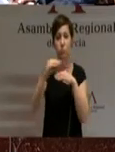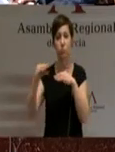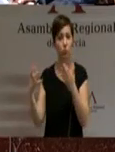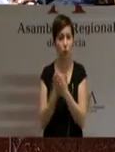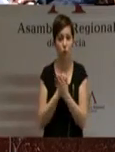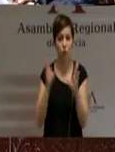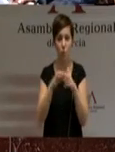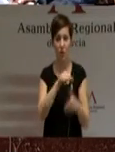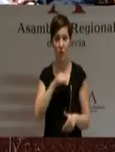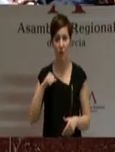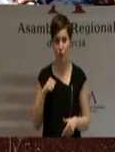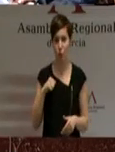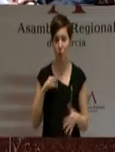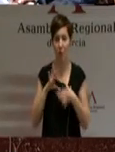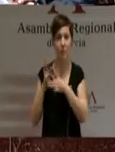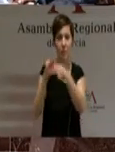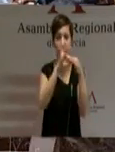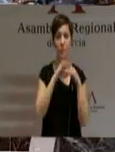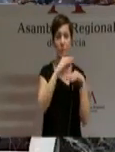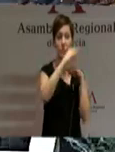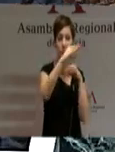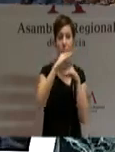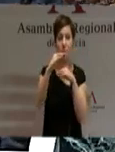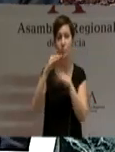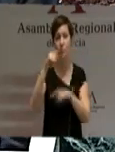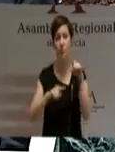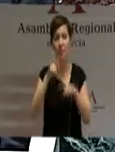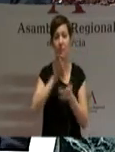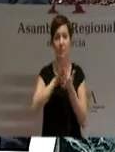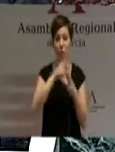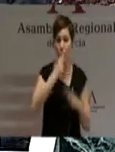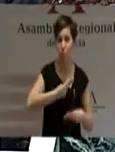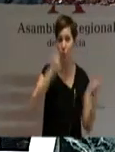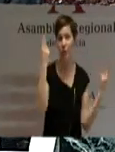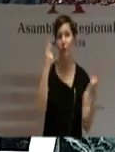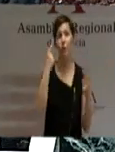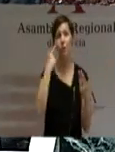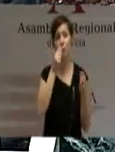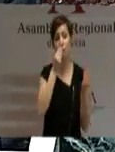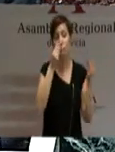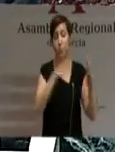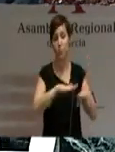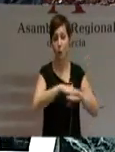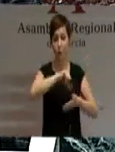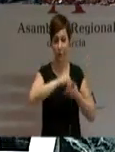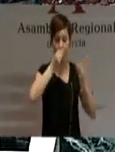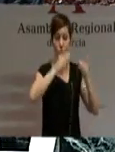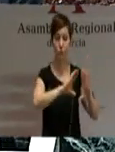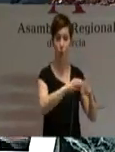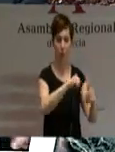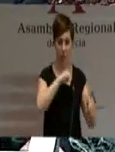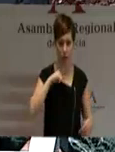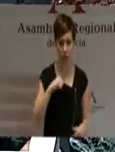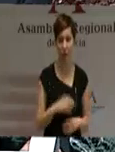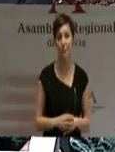de régimen común para atender suficientemente los servicios públicos transferidos. El régimen establecido proporciona